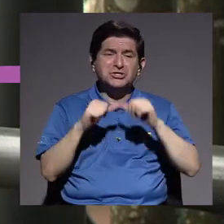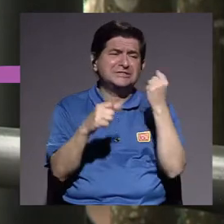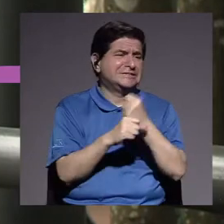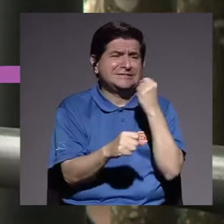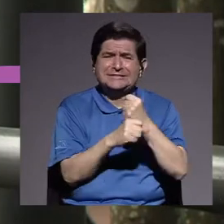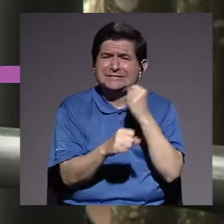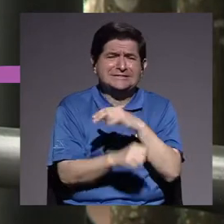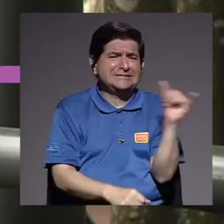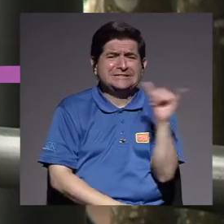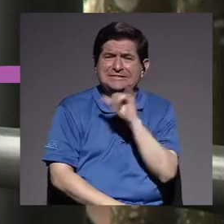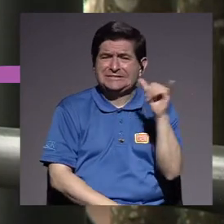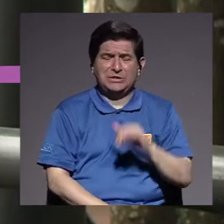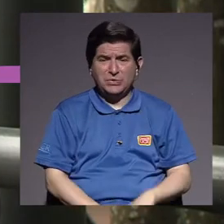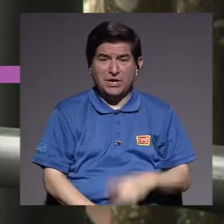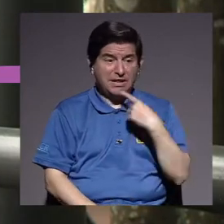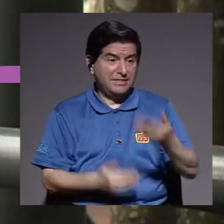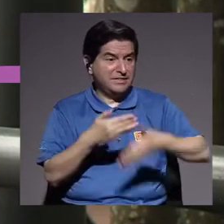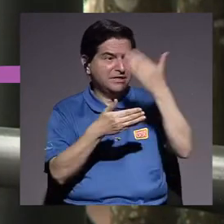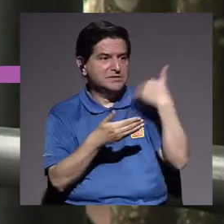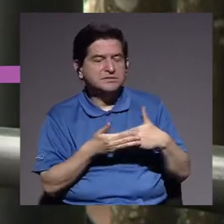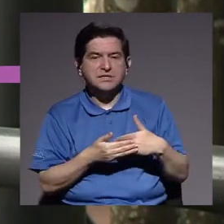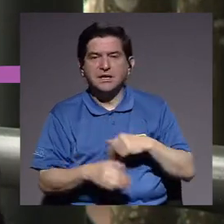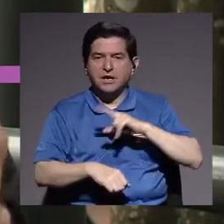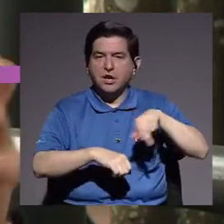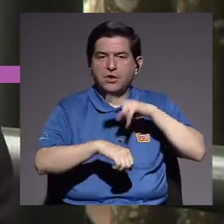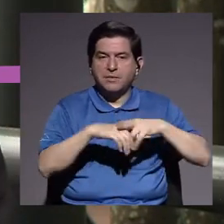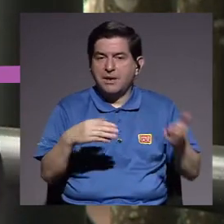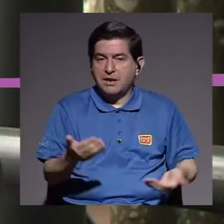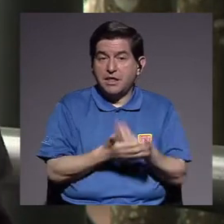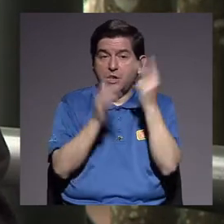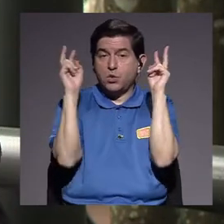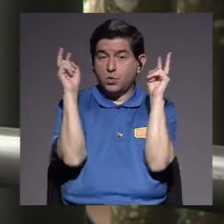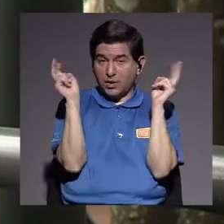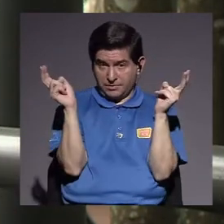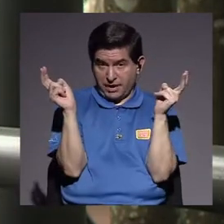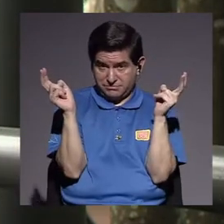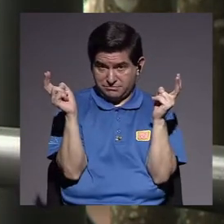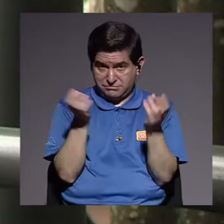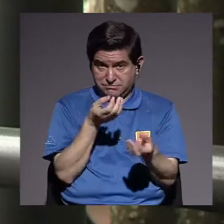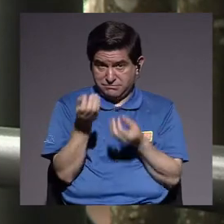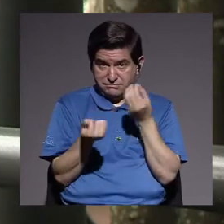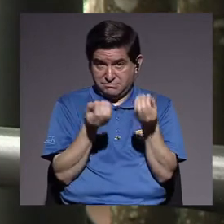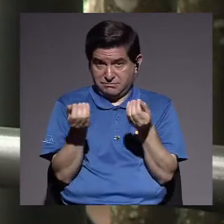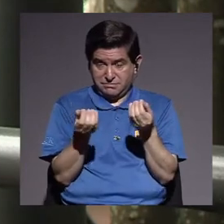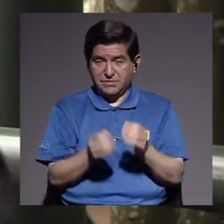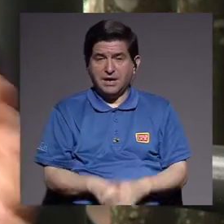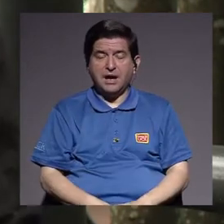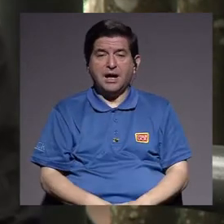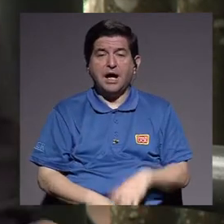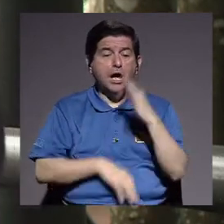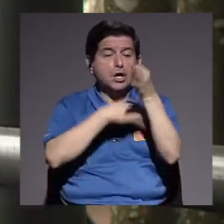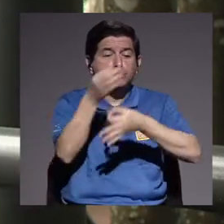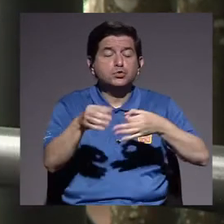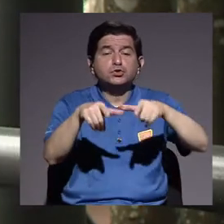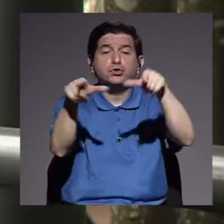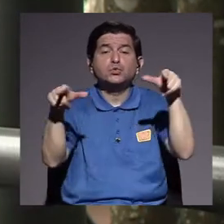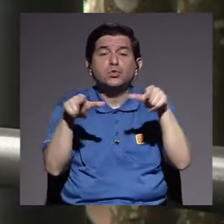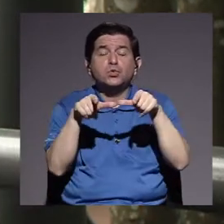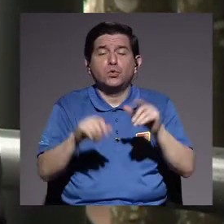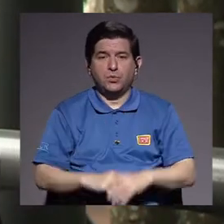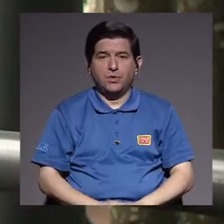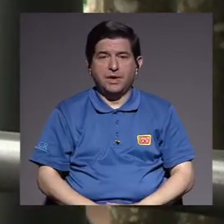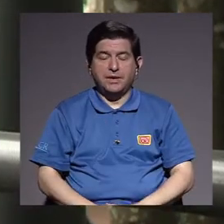trabajando igual, es lo que decíamos ahora, ¿verdad? Esta normalidad nueva, entre comillas, lo que hizo fue desplazar y sustituir un lugar por otro